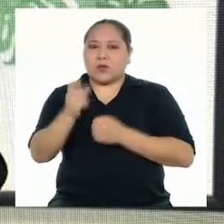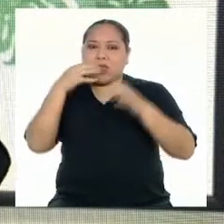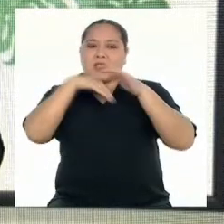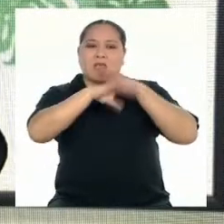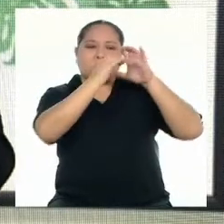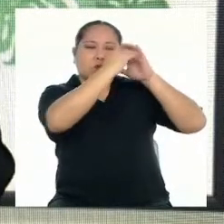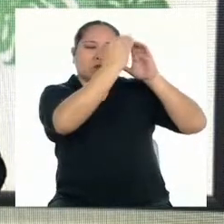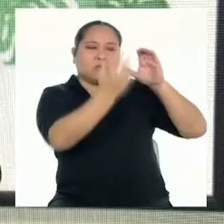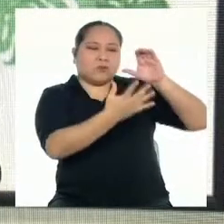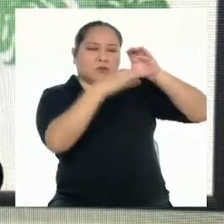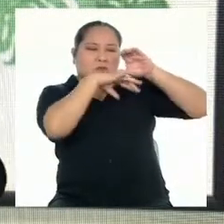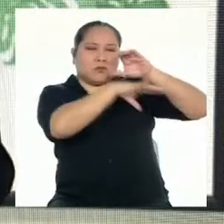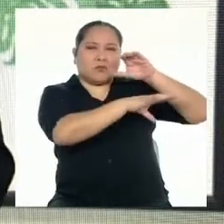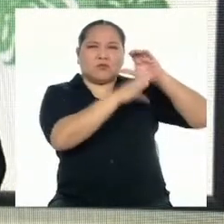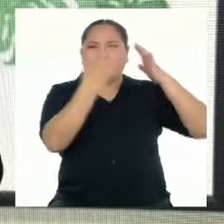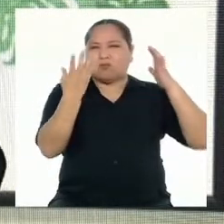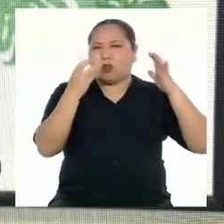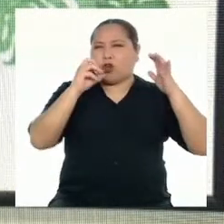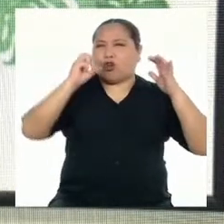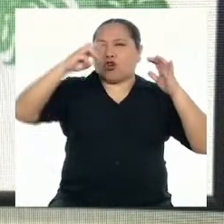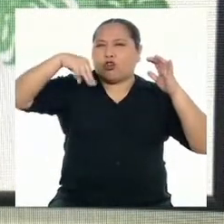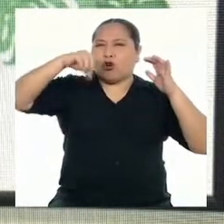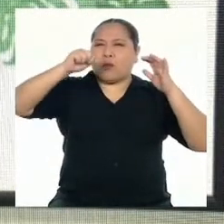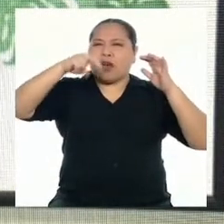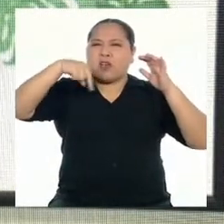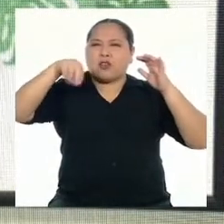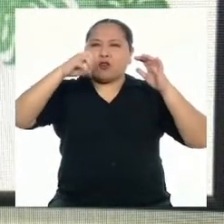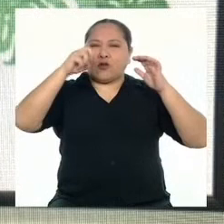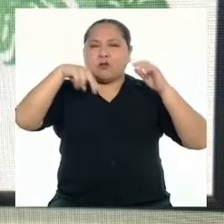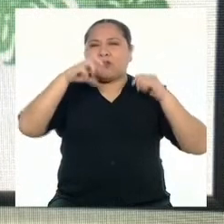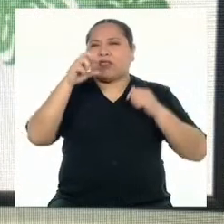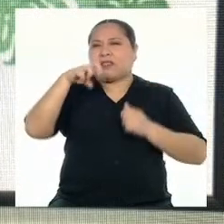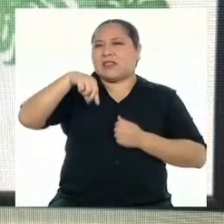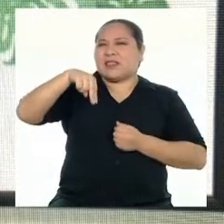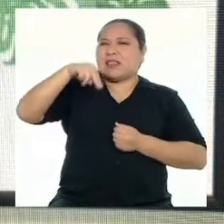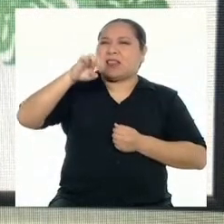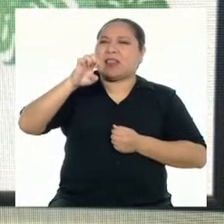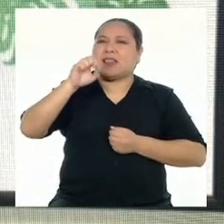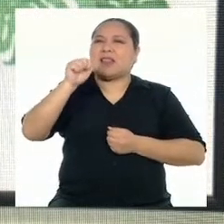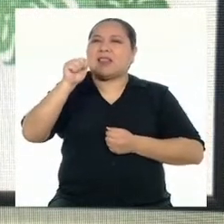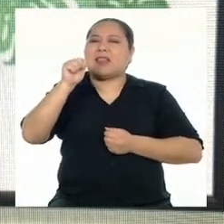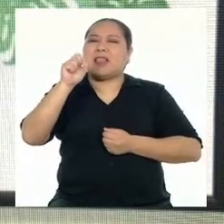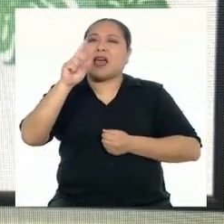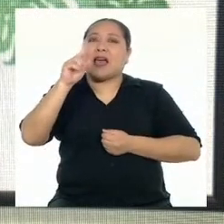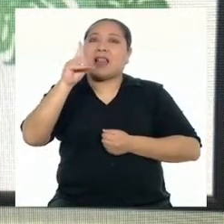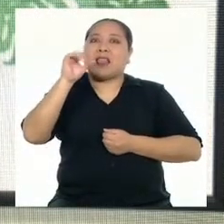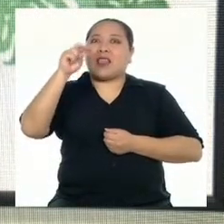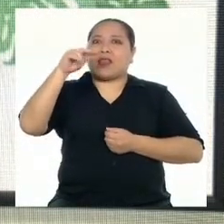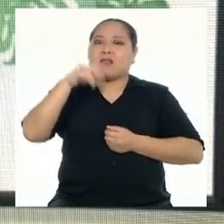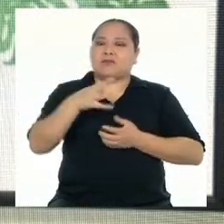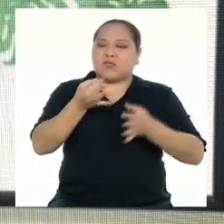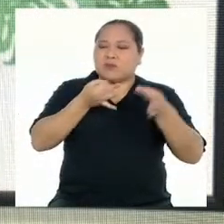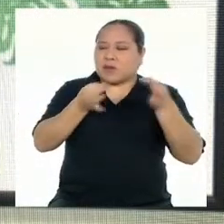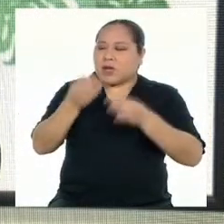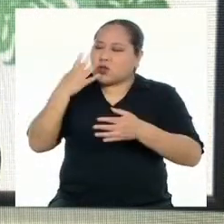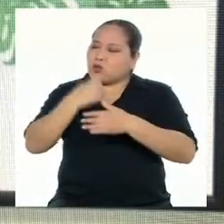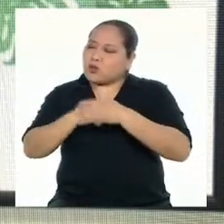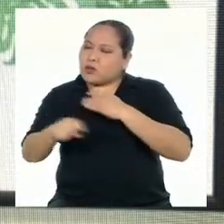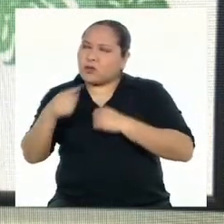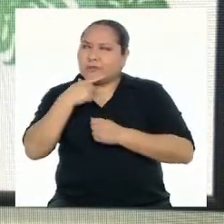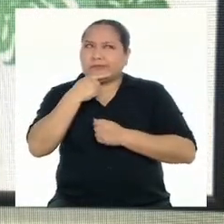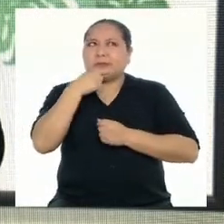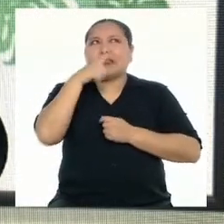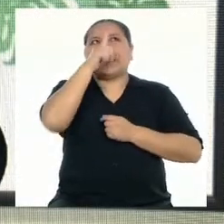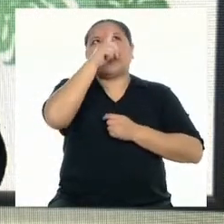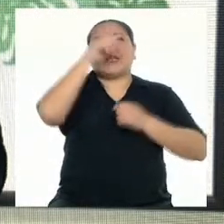cavernas, no sé, un cromañón, un ardental, tratando de explicarle a su hijo un fenómeno de la